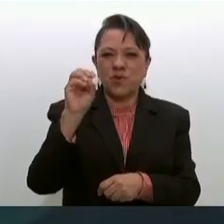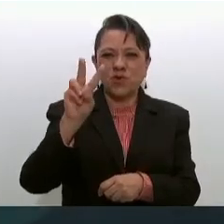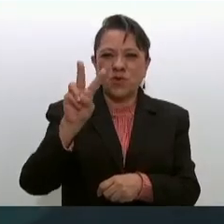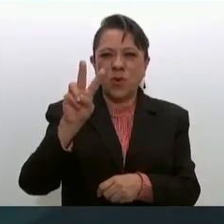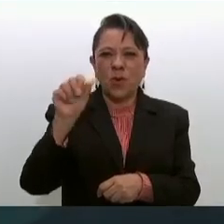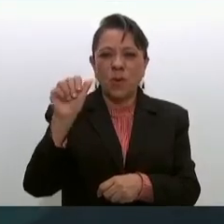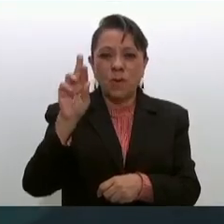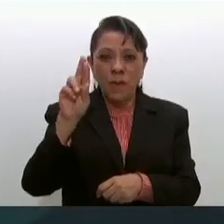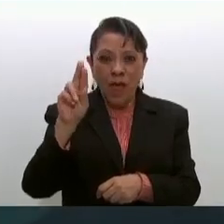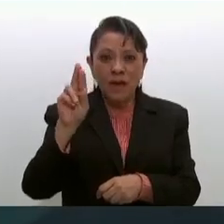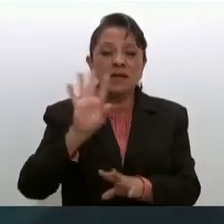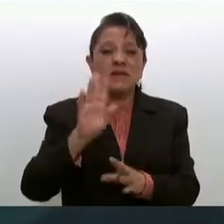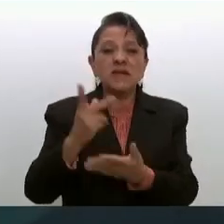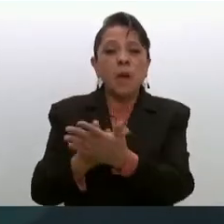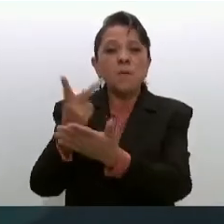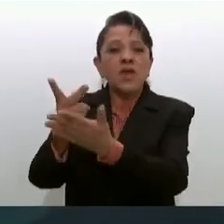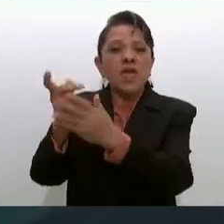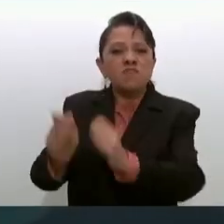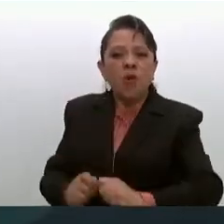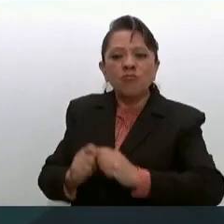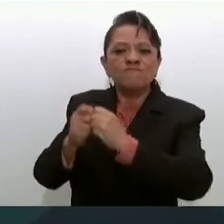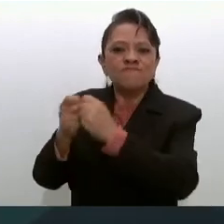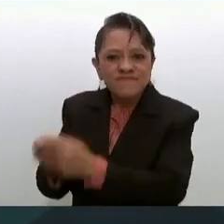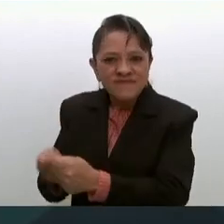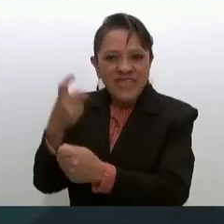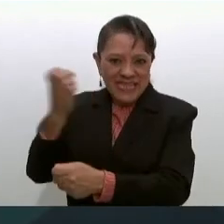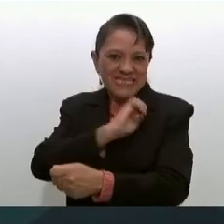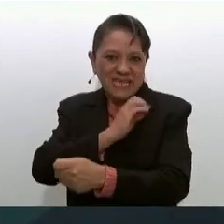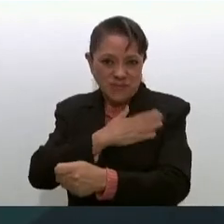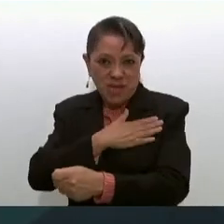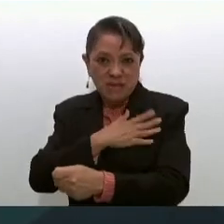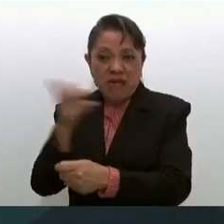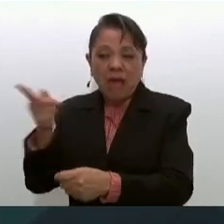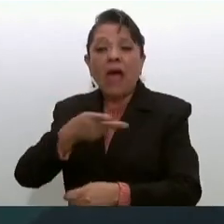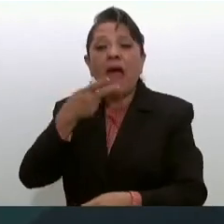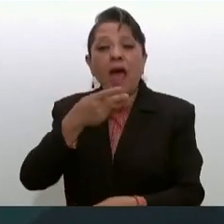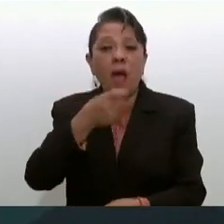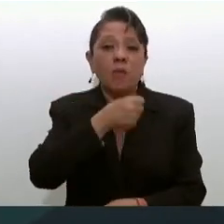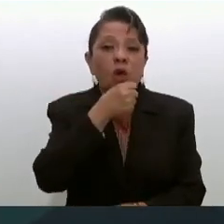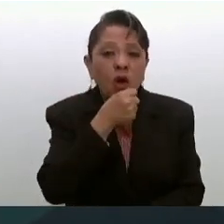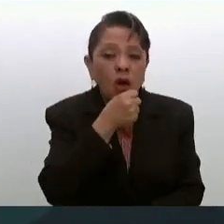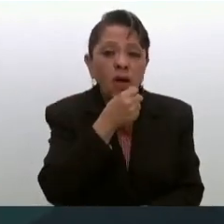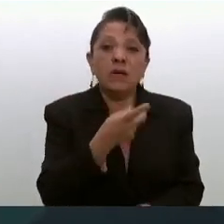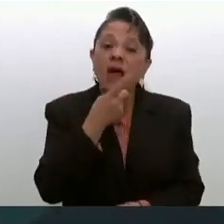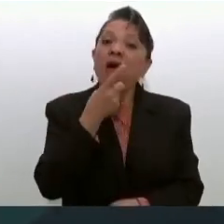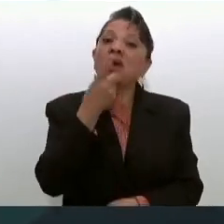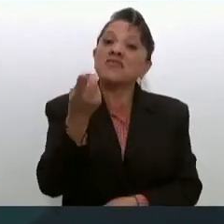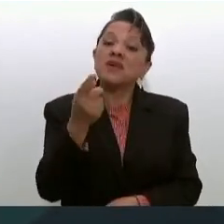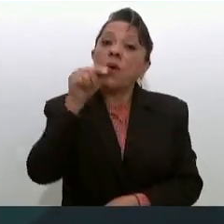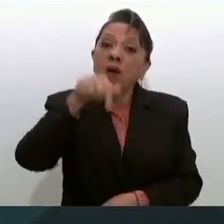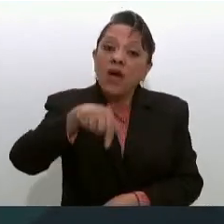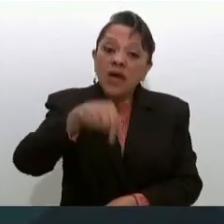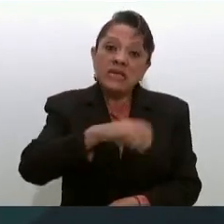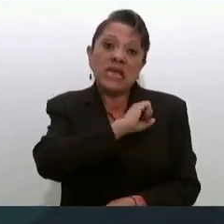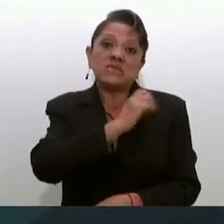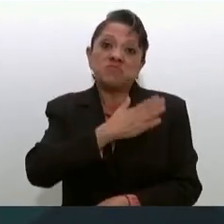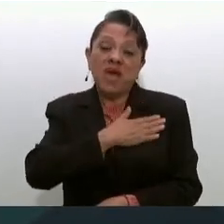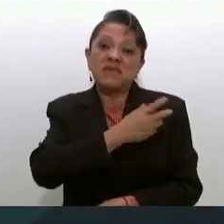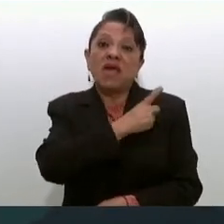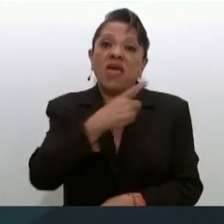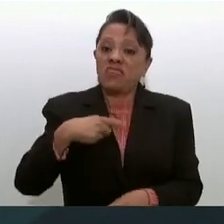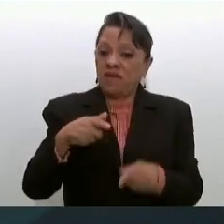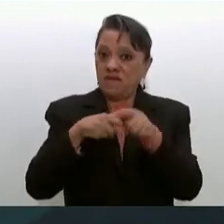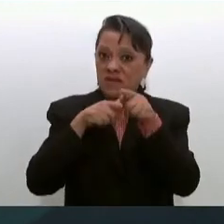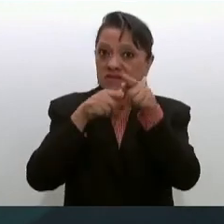recogió su premio y habló de que en España debía de mantenerse la educación y la